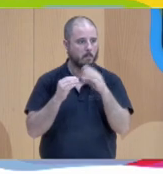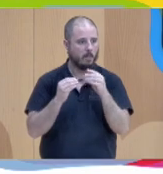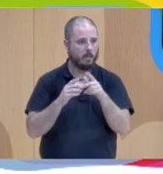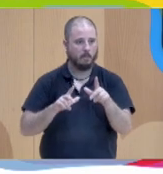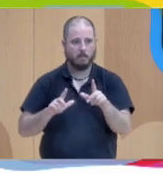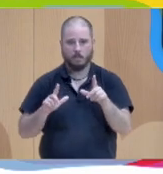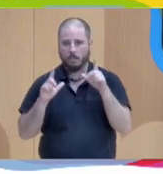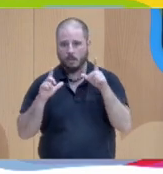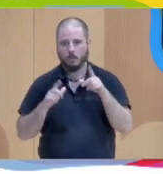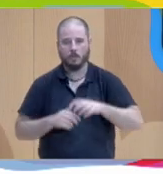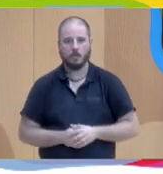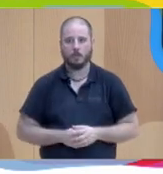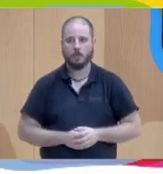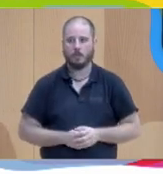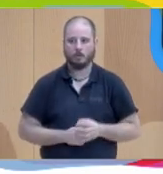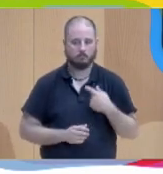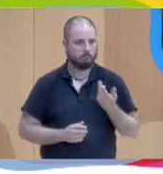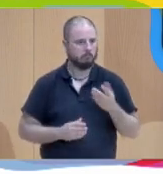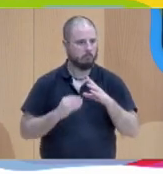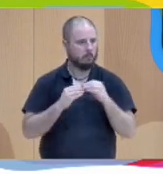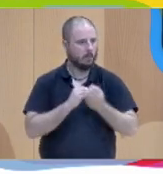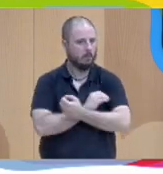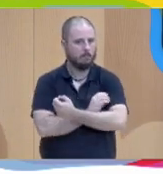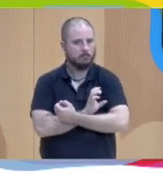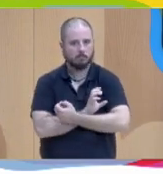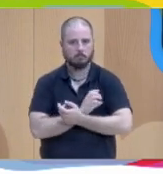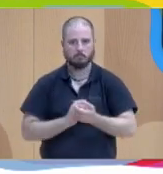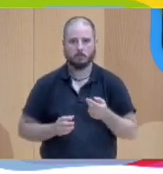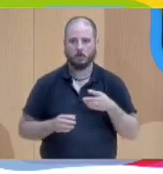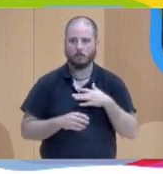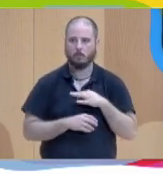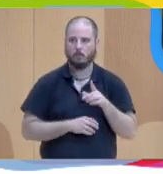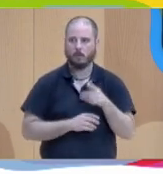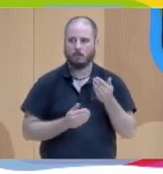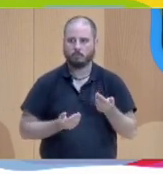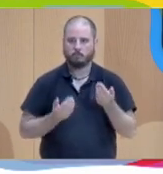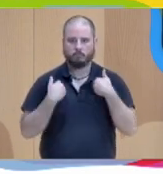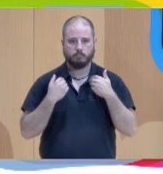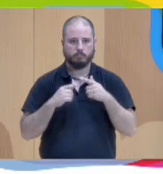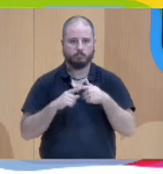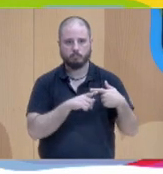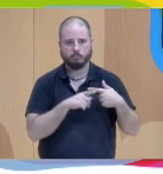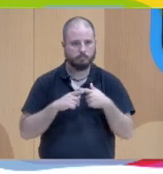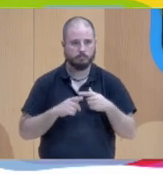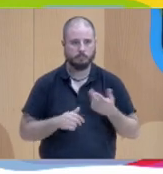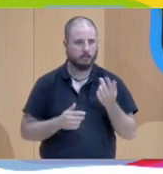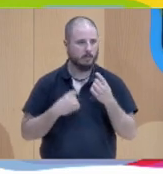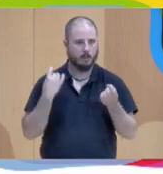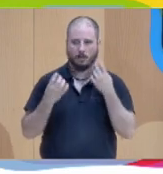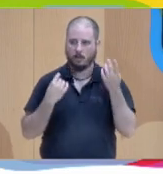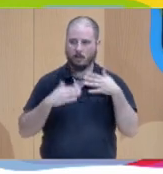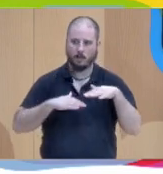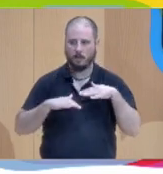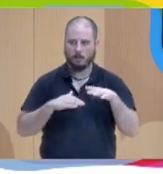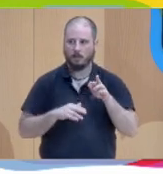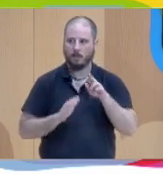que se empodere, que de alguna manera se corresponsabilice y se activen sus recursos, ¿no?